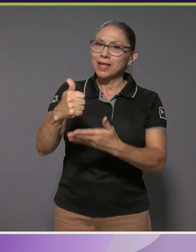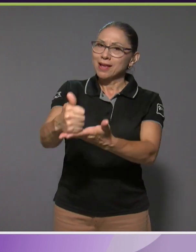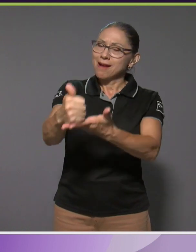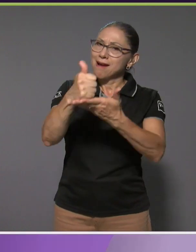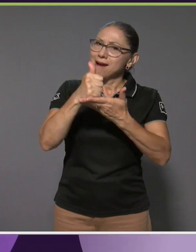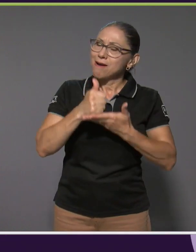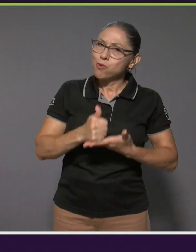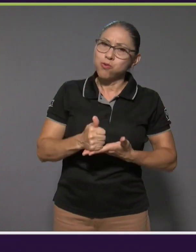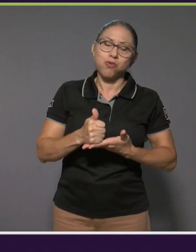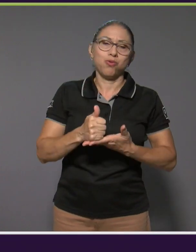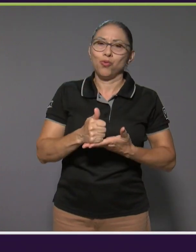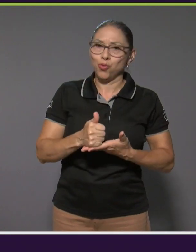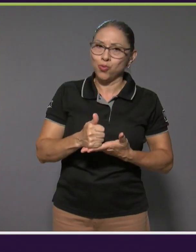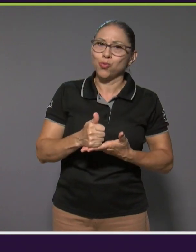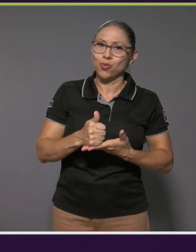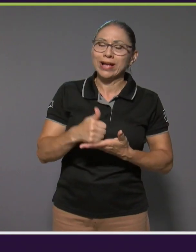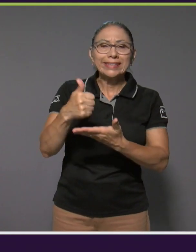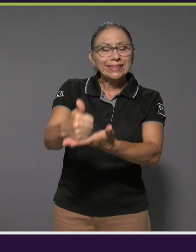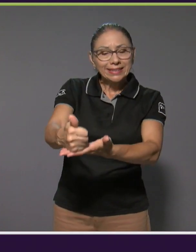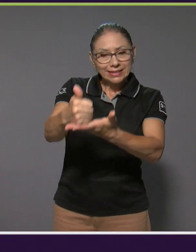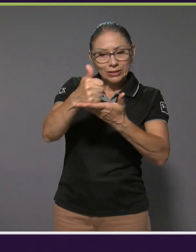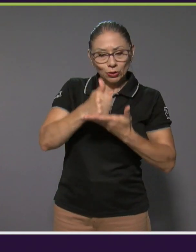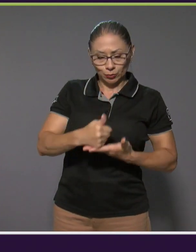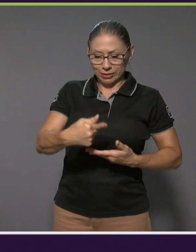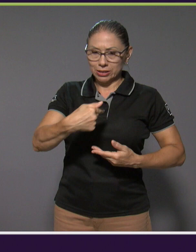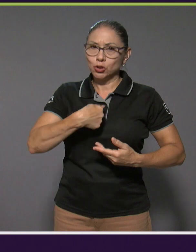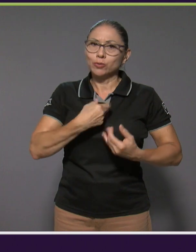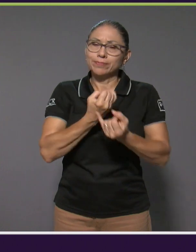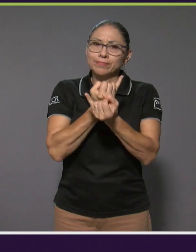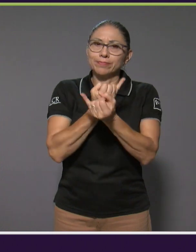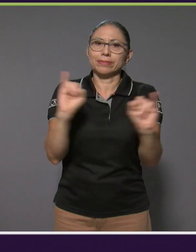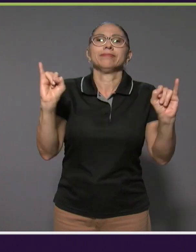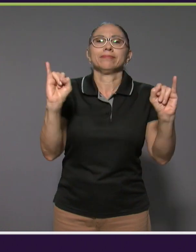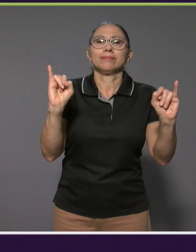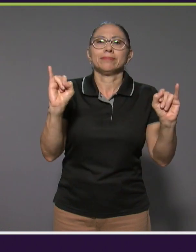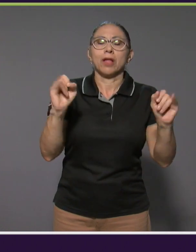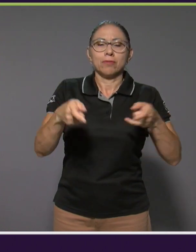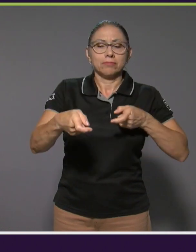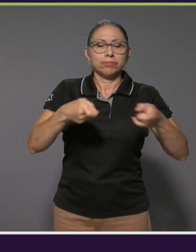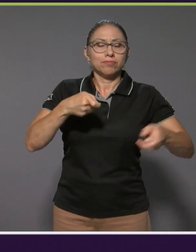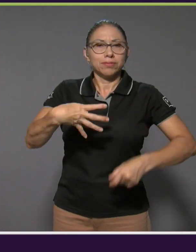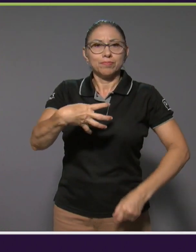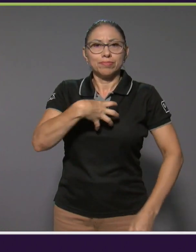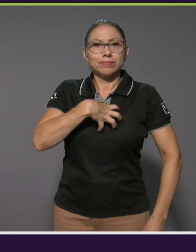mucho, me ayudó mucho para tener autonomía, para ser autónoma.